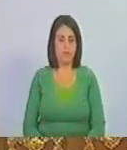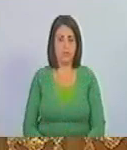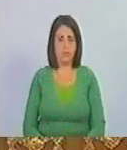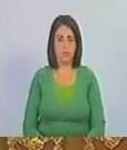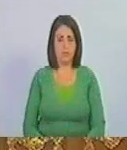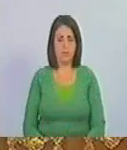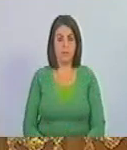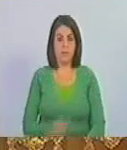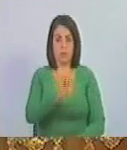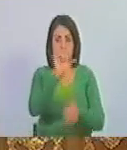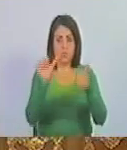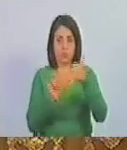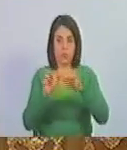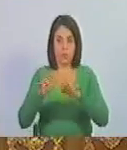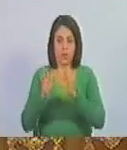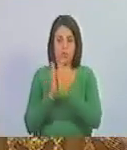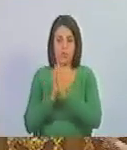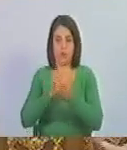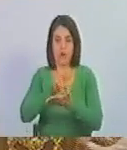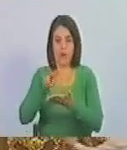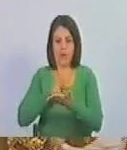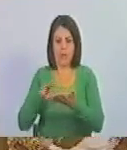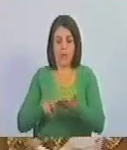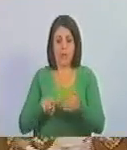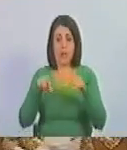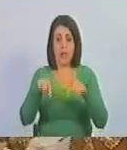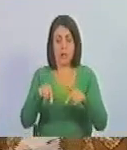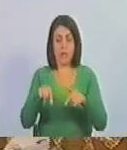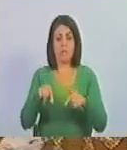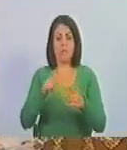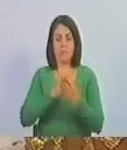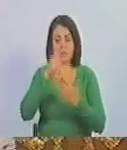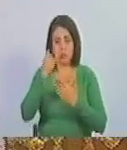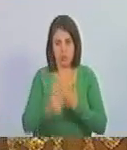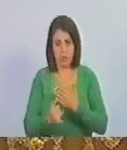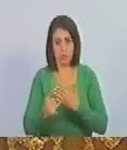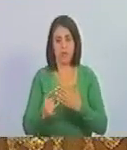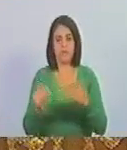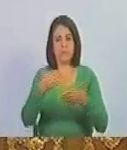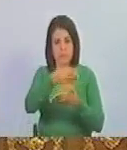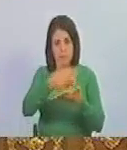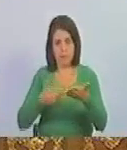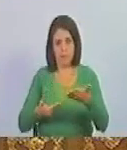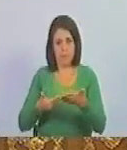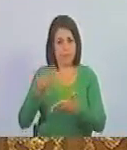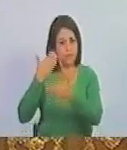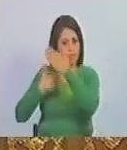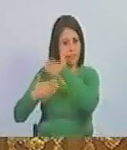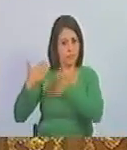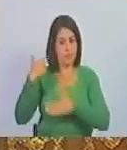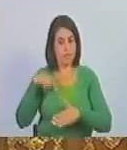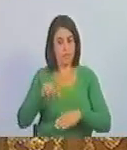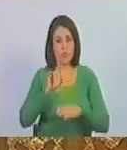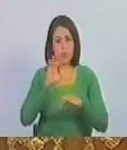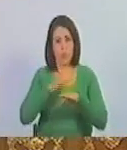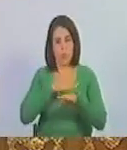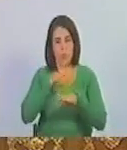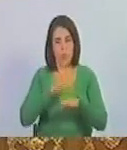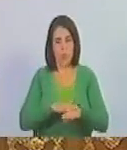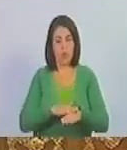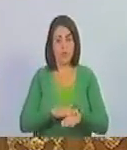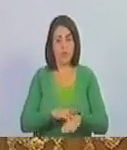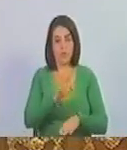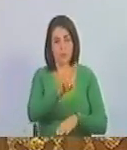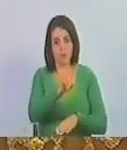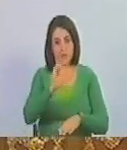Ciudadana Subsecretaria, por favor sírvase a dar lectura al proyecto de acta correspondiente a la sesión ordinaria del día jueves